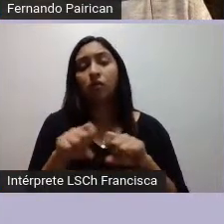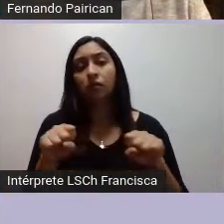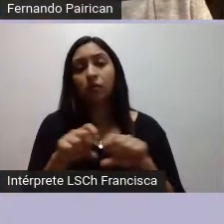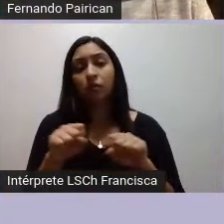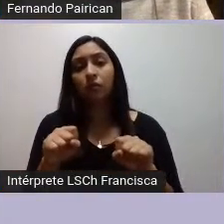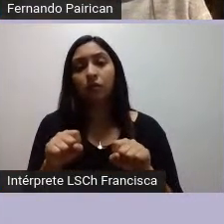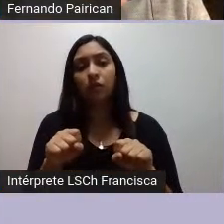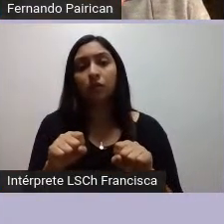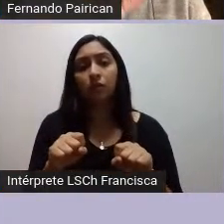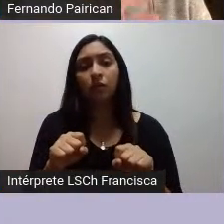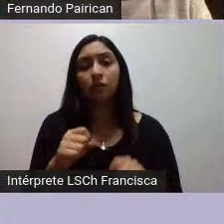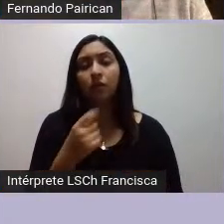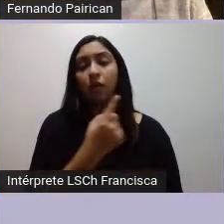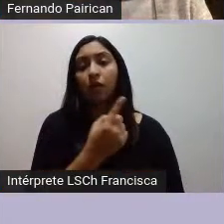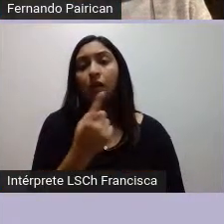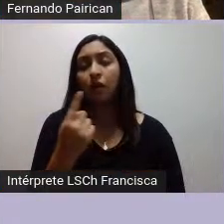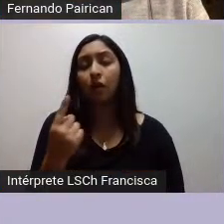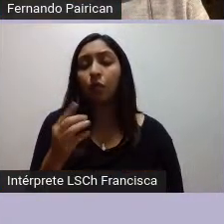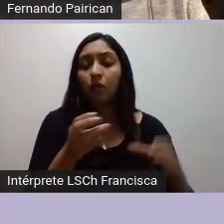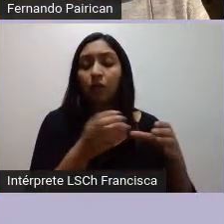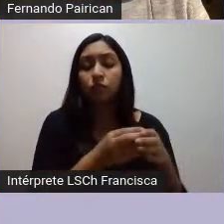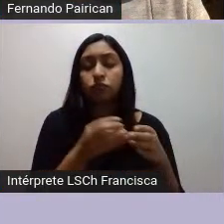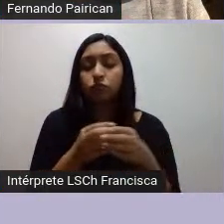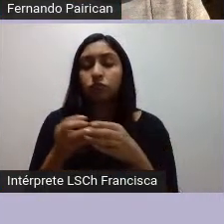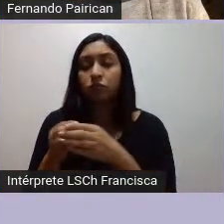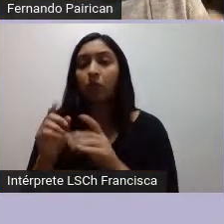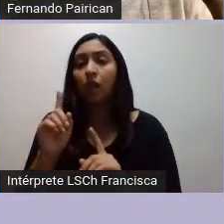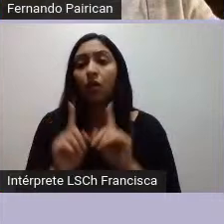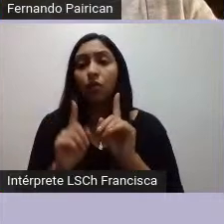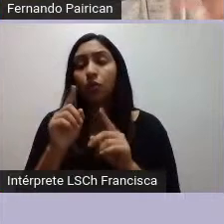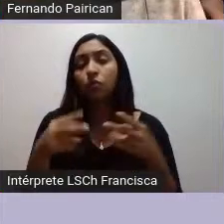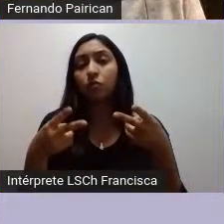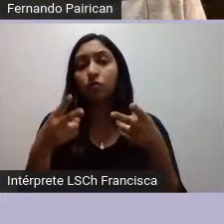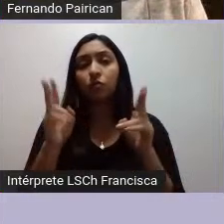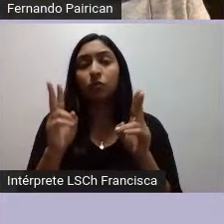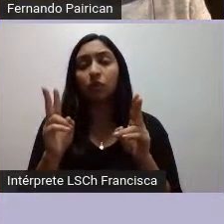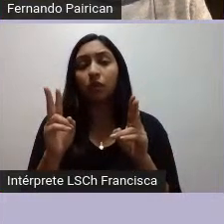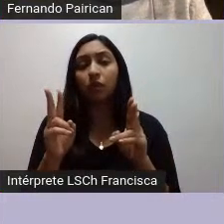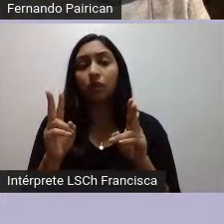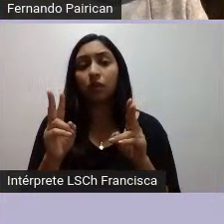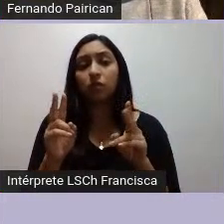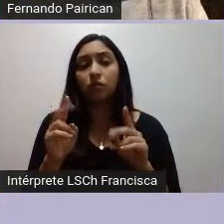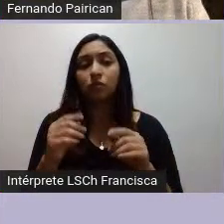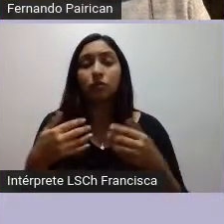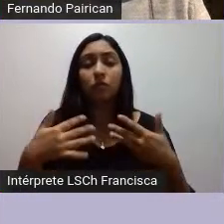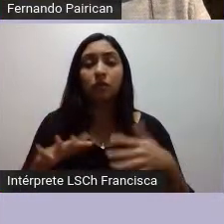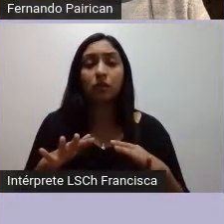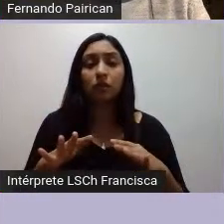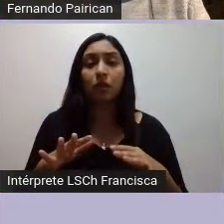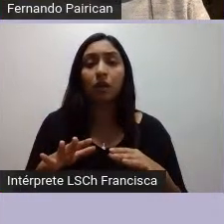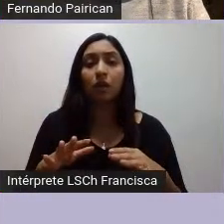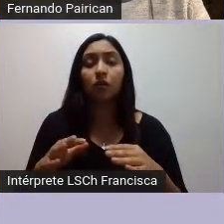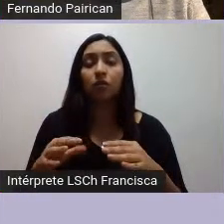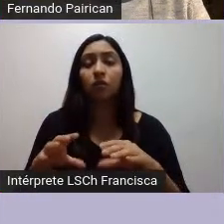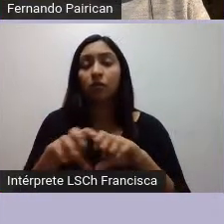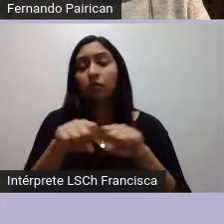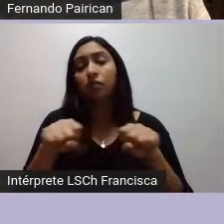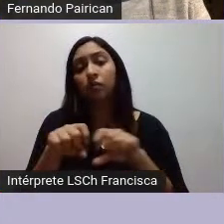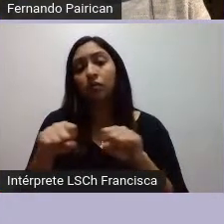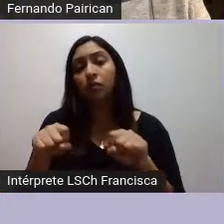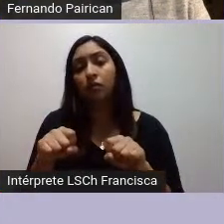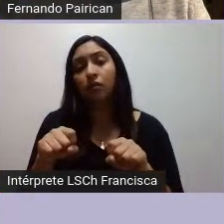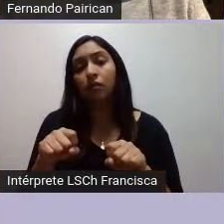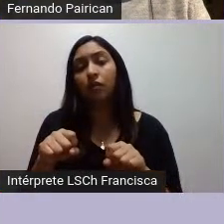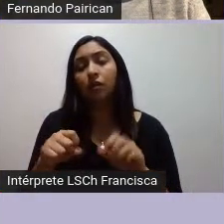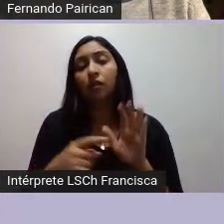en cada una de esas comisiones algunos de los derechos de los pueblos originarios que luego ya están hoy día armonizados y que van dando de una constitución